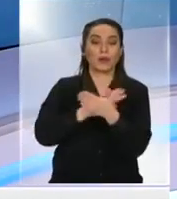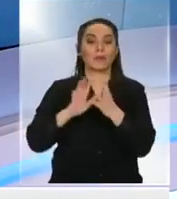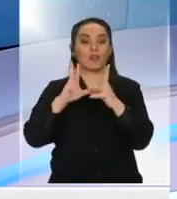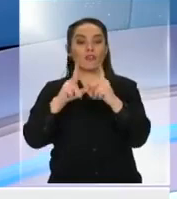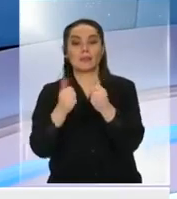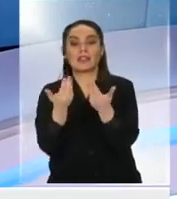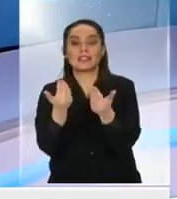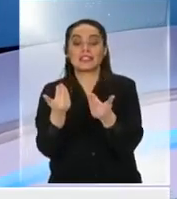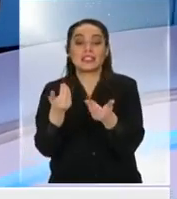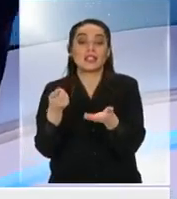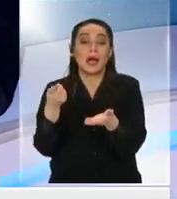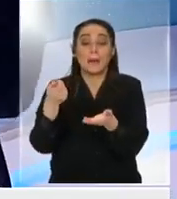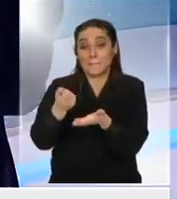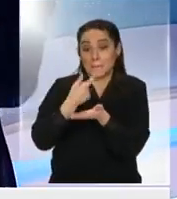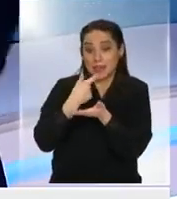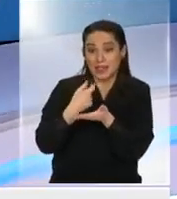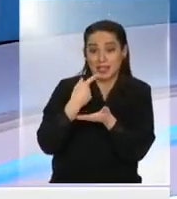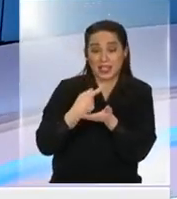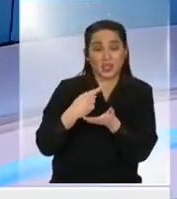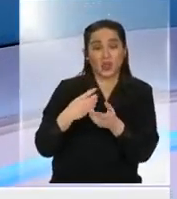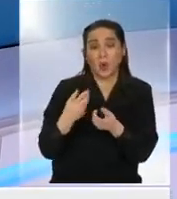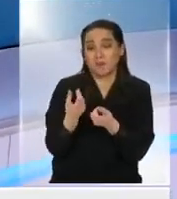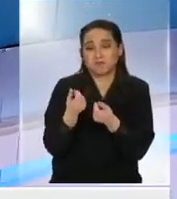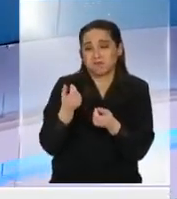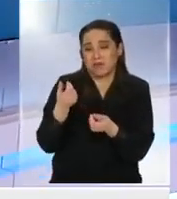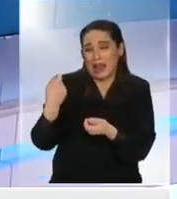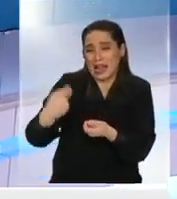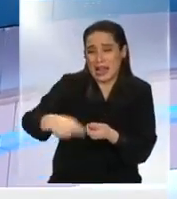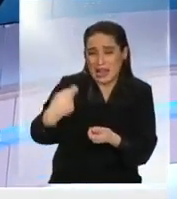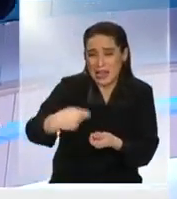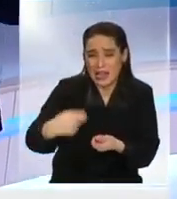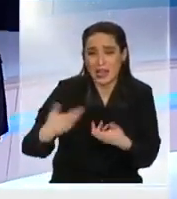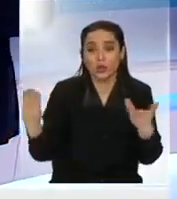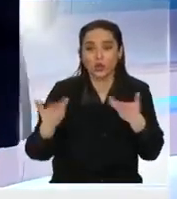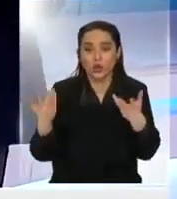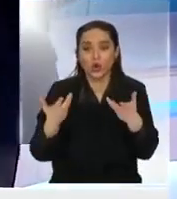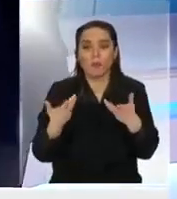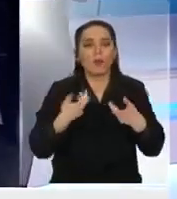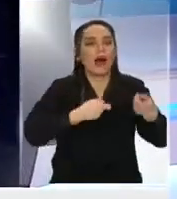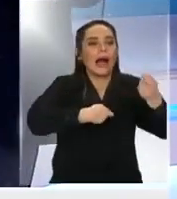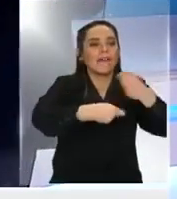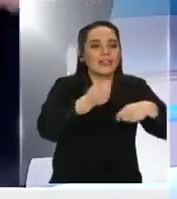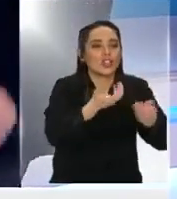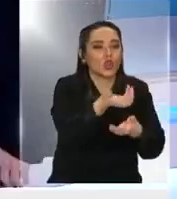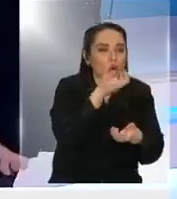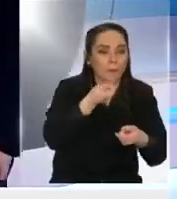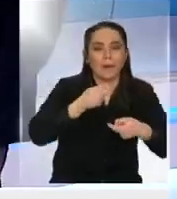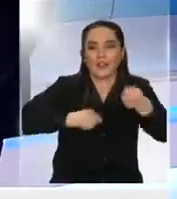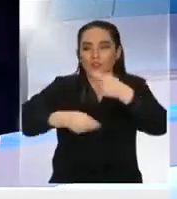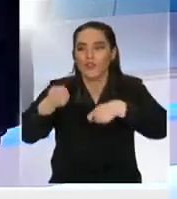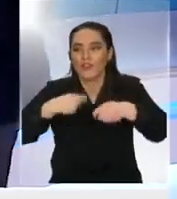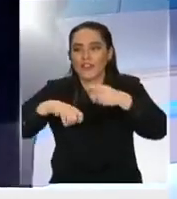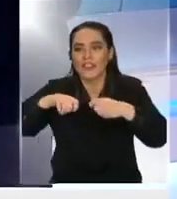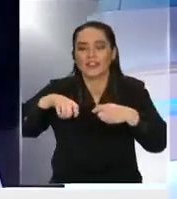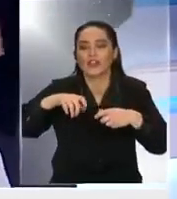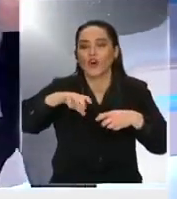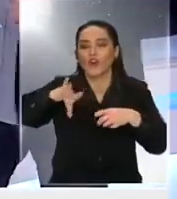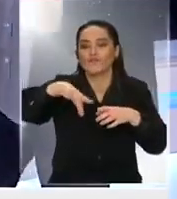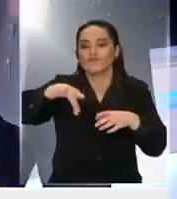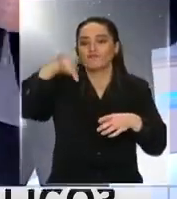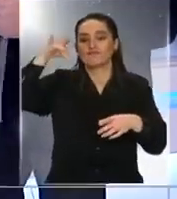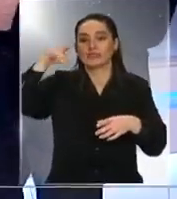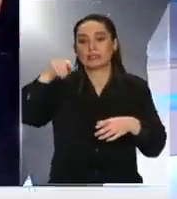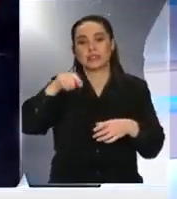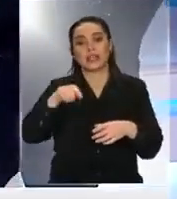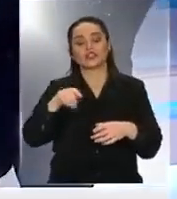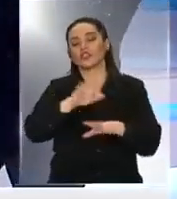requiere un medicamento de 1.500 millones de pesos lo tenga que financiar haciendo completada y bingo. Eso es lo que hay que evitar para que esto nunca más pase. Próxima